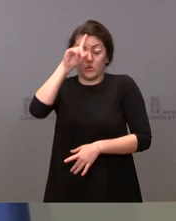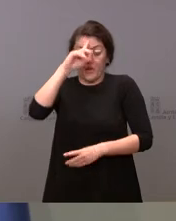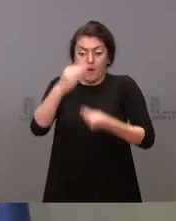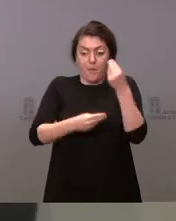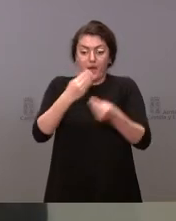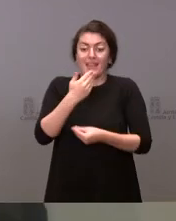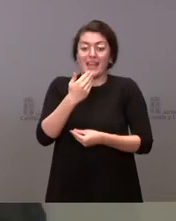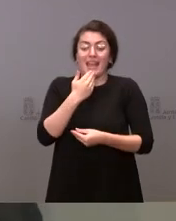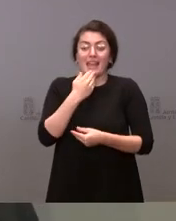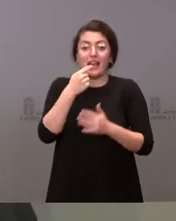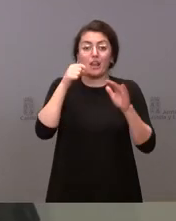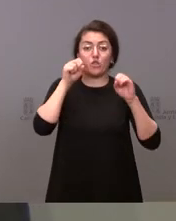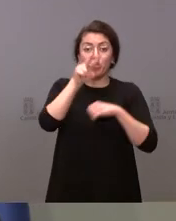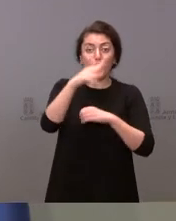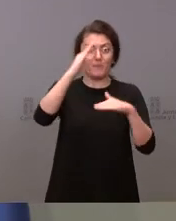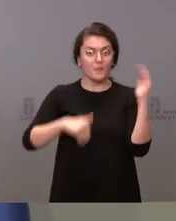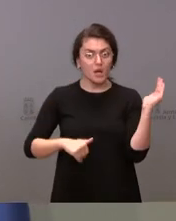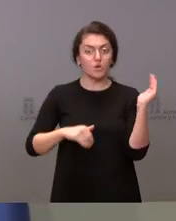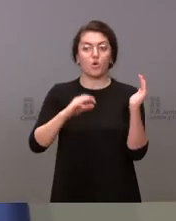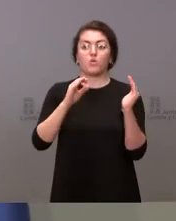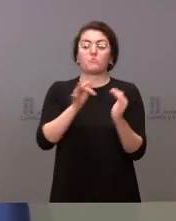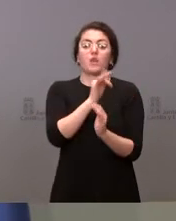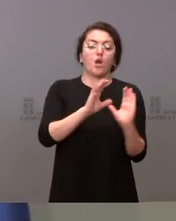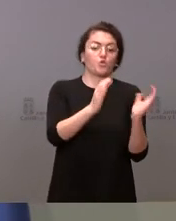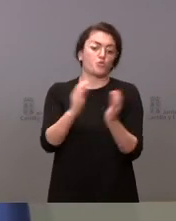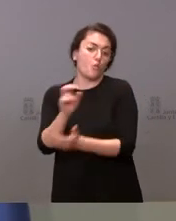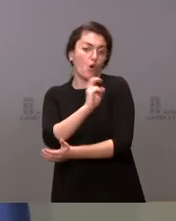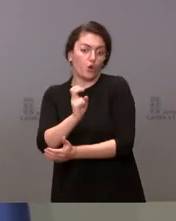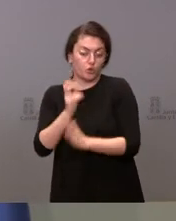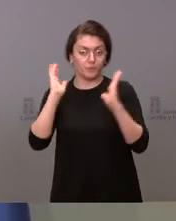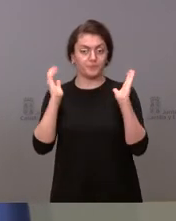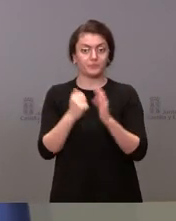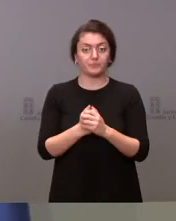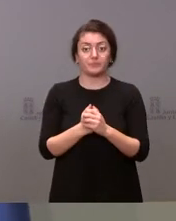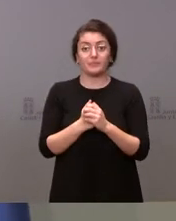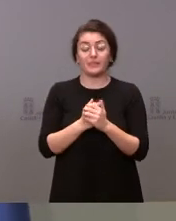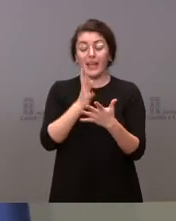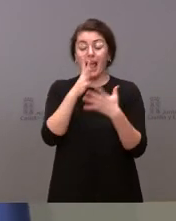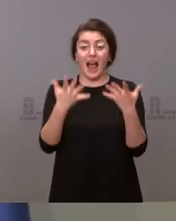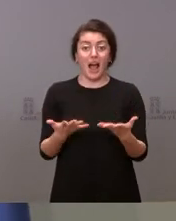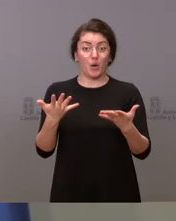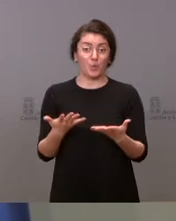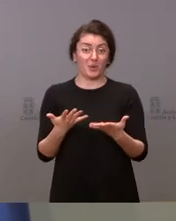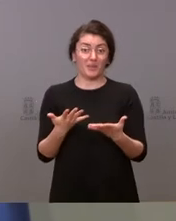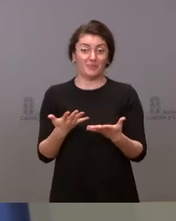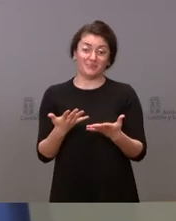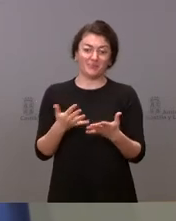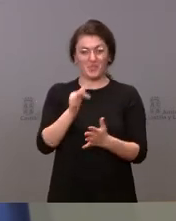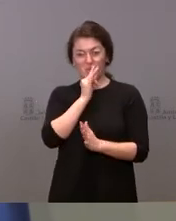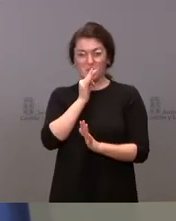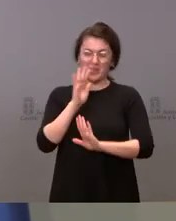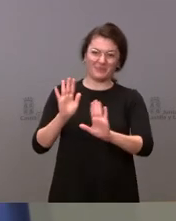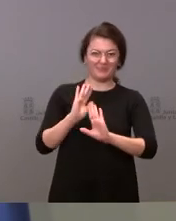12 años y con otros grupos de población. Por tanto, no es el momento de abrir más